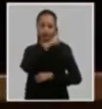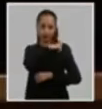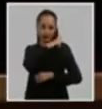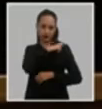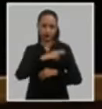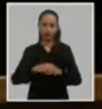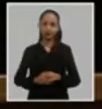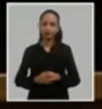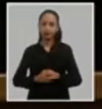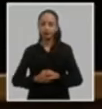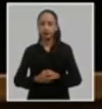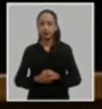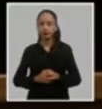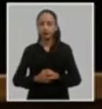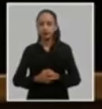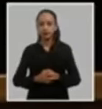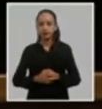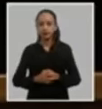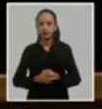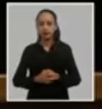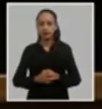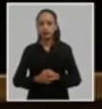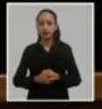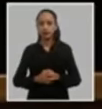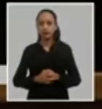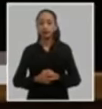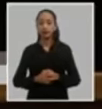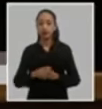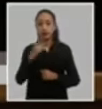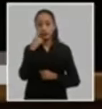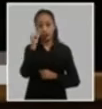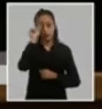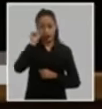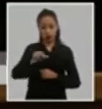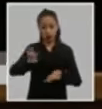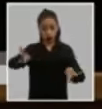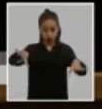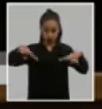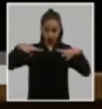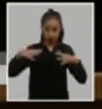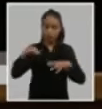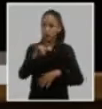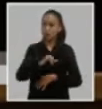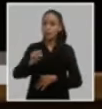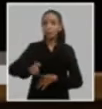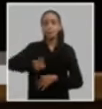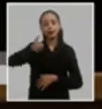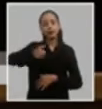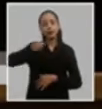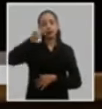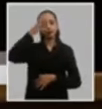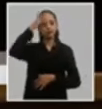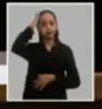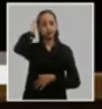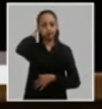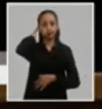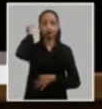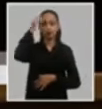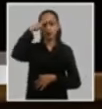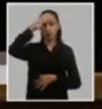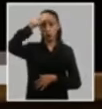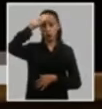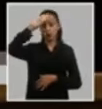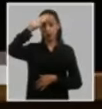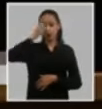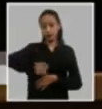Raúl Castro Ruz primer secretario del comité central de nuestro partido compañero Díaz Canel Bermúdez presidente de la república